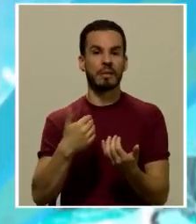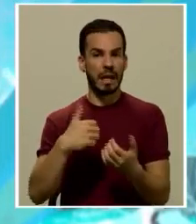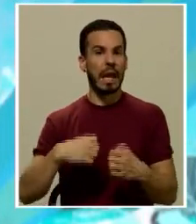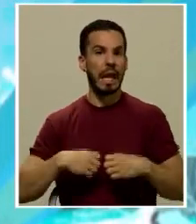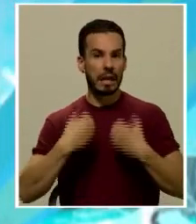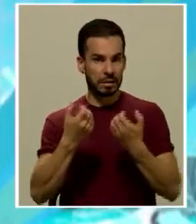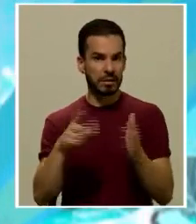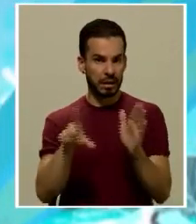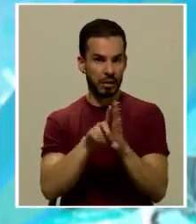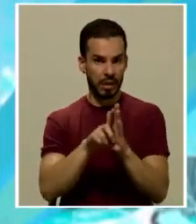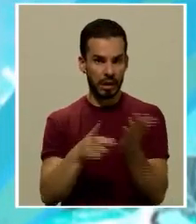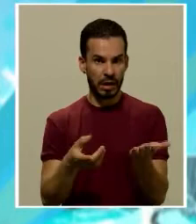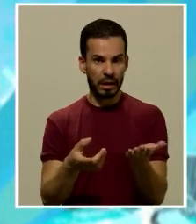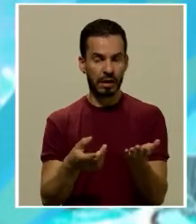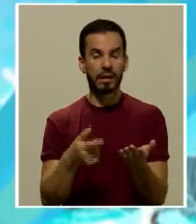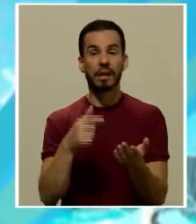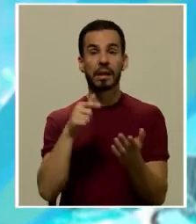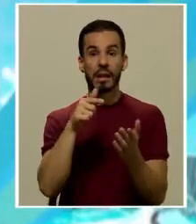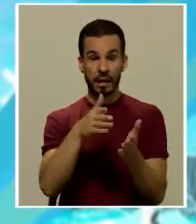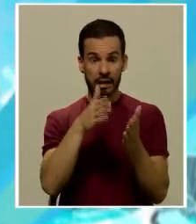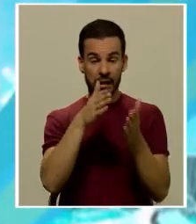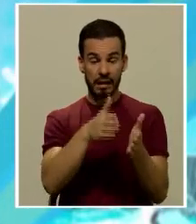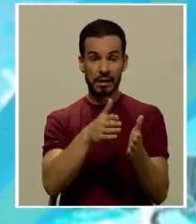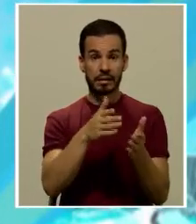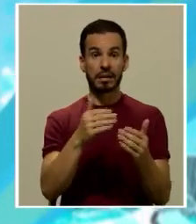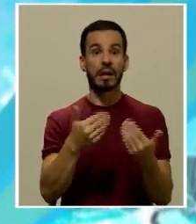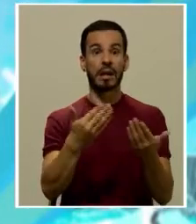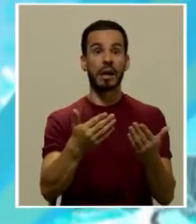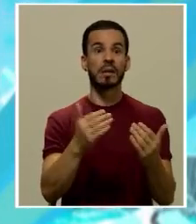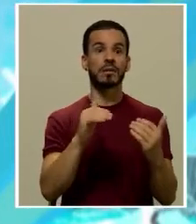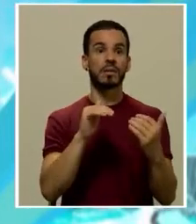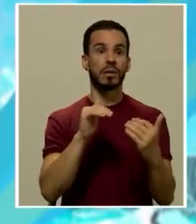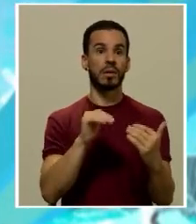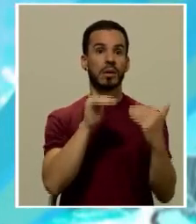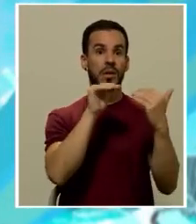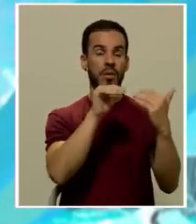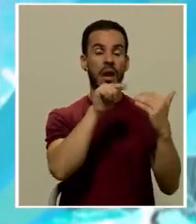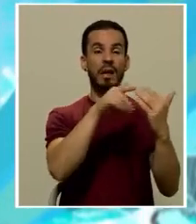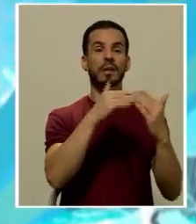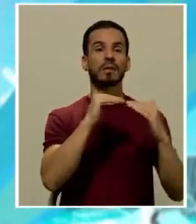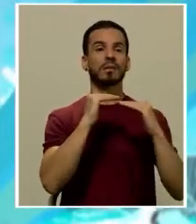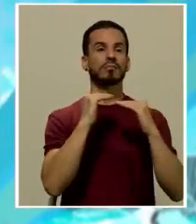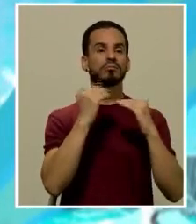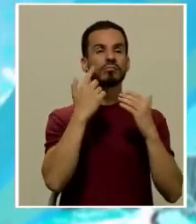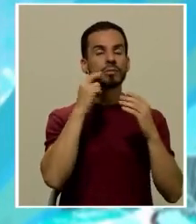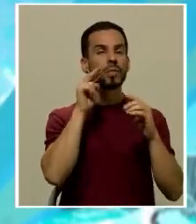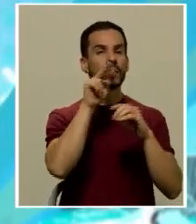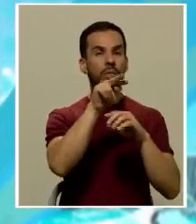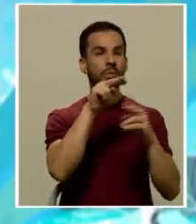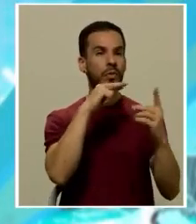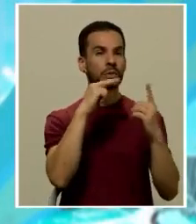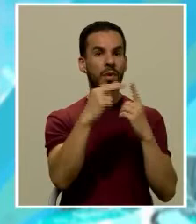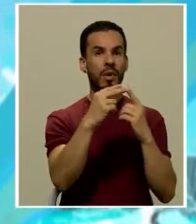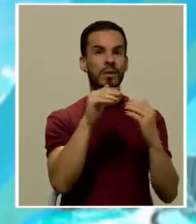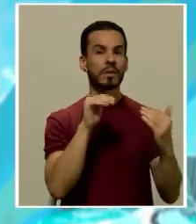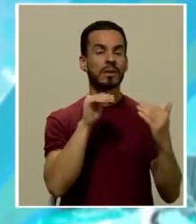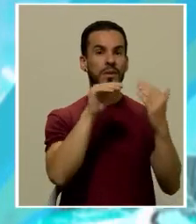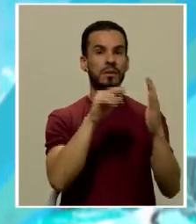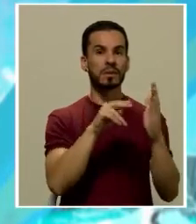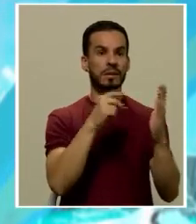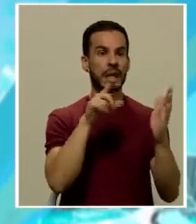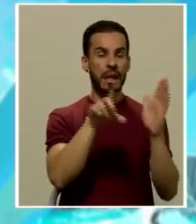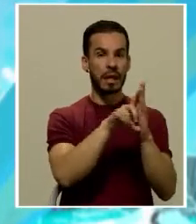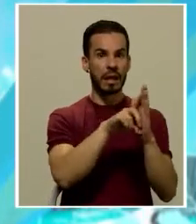norma este en el caso del principio de igualdad es un horizonte normativo al que no se debe renunciar